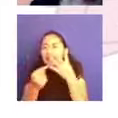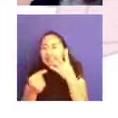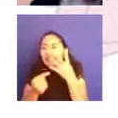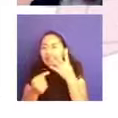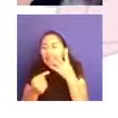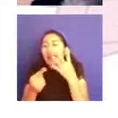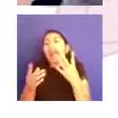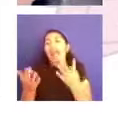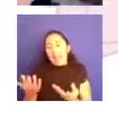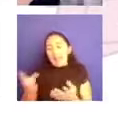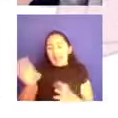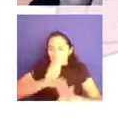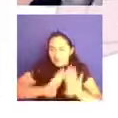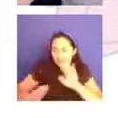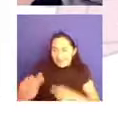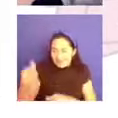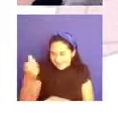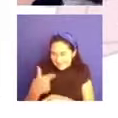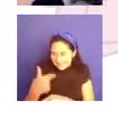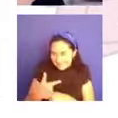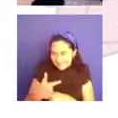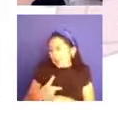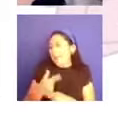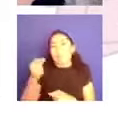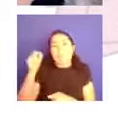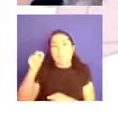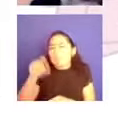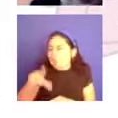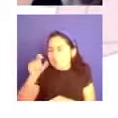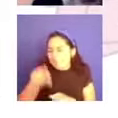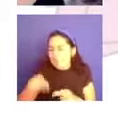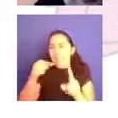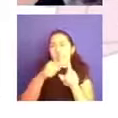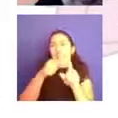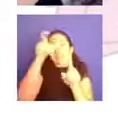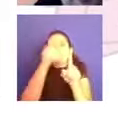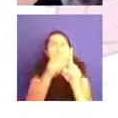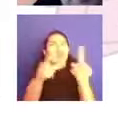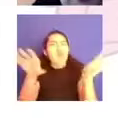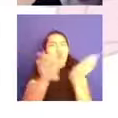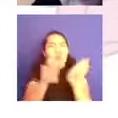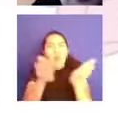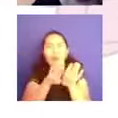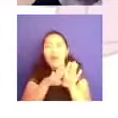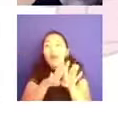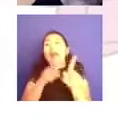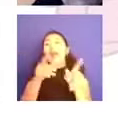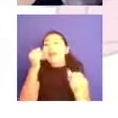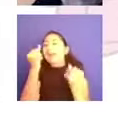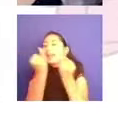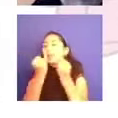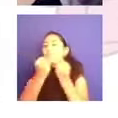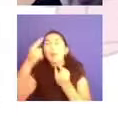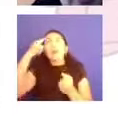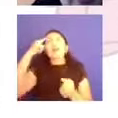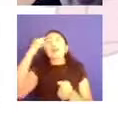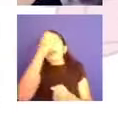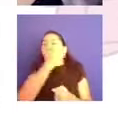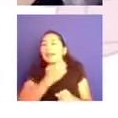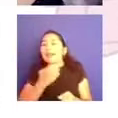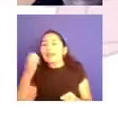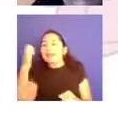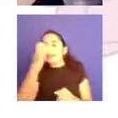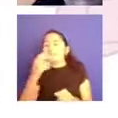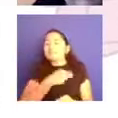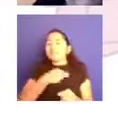biológicamente o inclusive en esta situación, pues, de la cuestión de la psiquiatría. Y entonces, aquí nos podemos dar cuenta